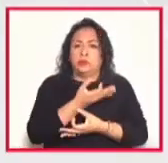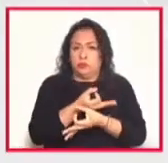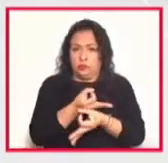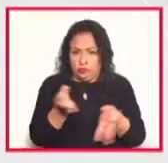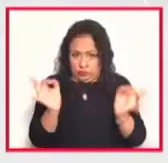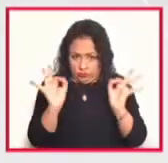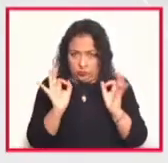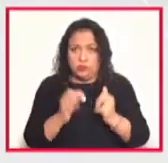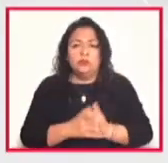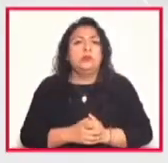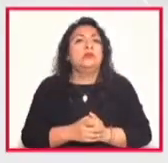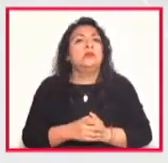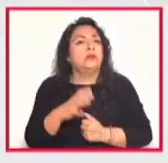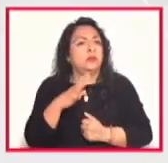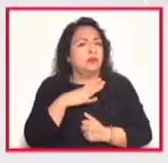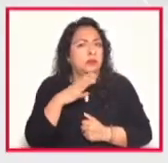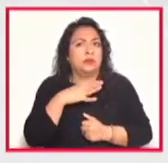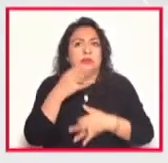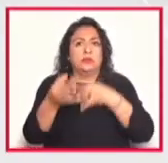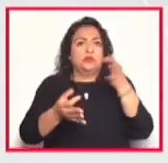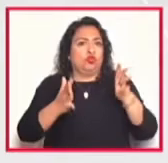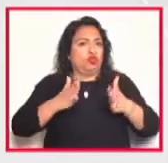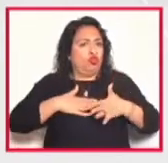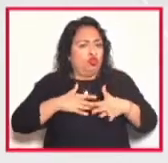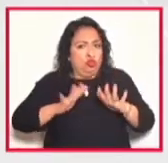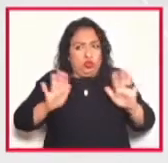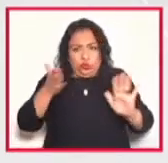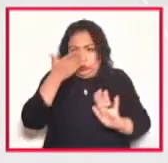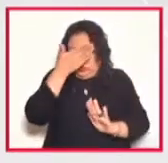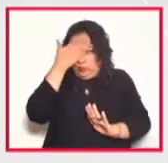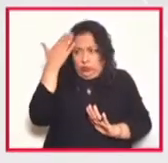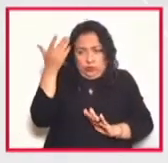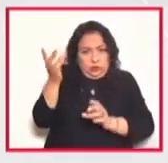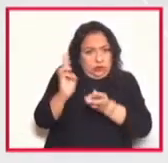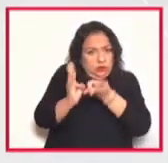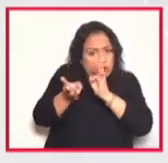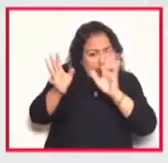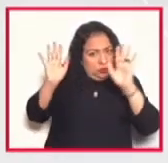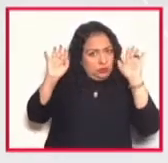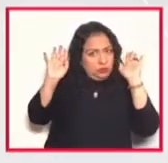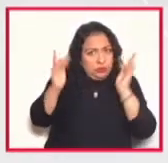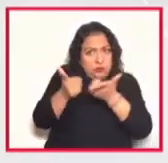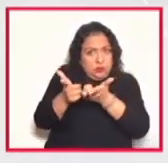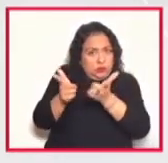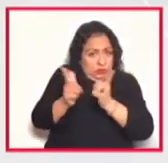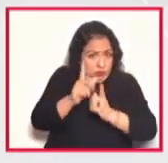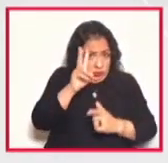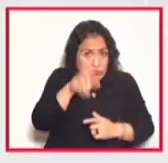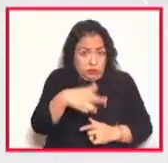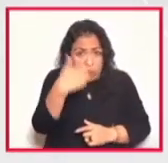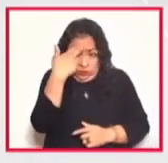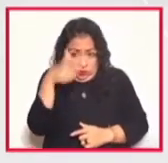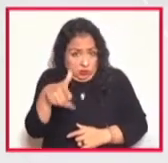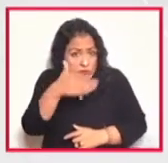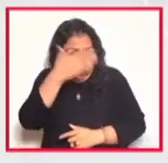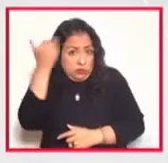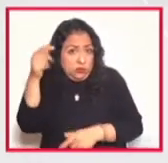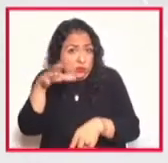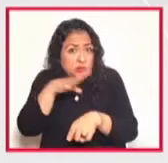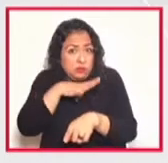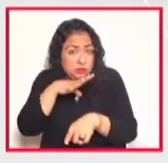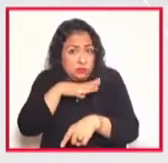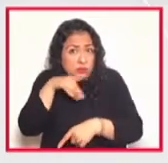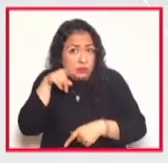bueno, se hizo público que yo no tenía conocimiento de ese chat y así fue, no tenía conocimiento de que existía ese